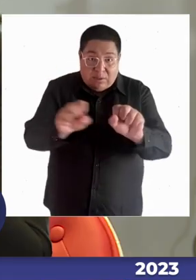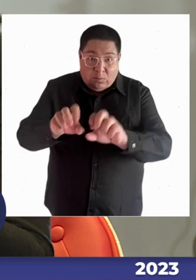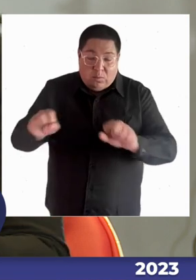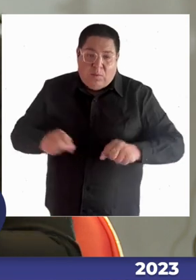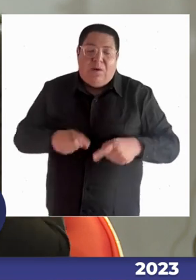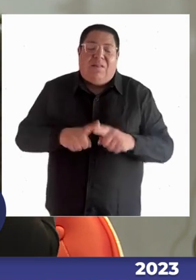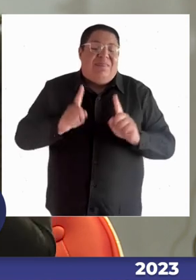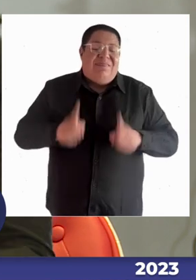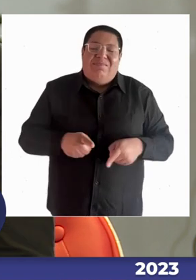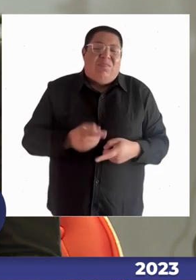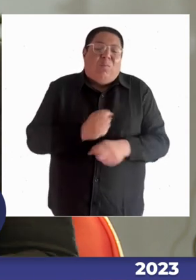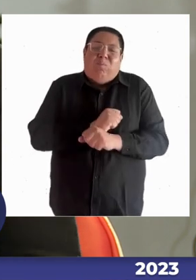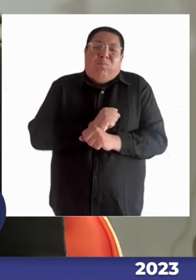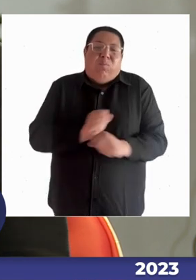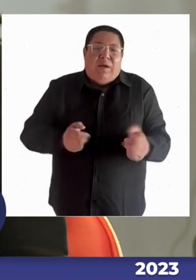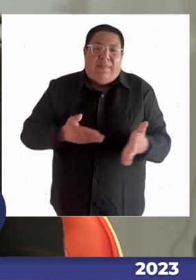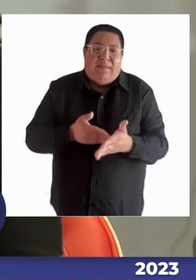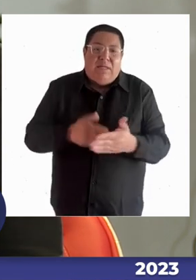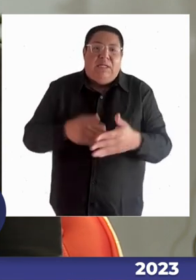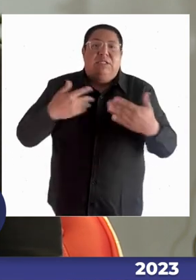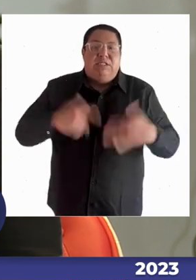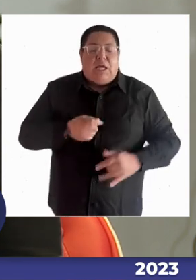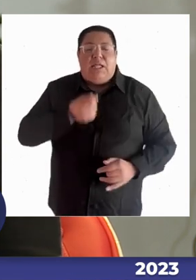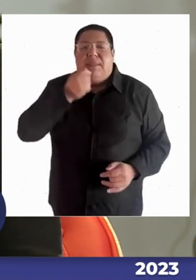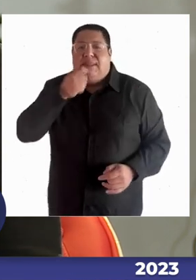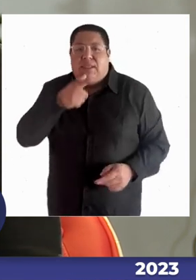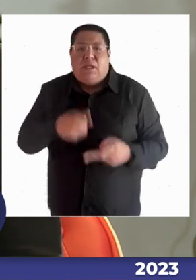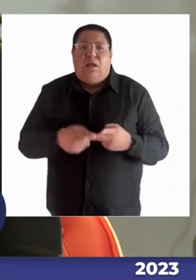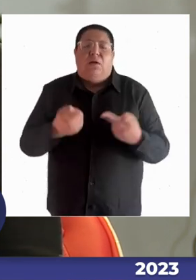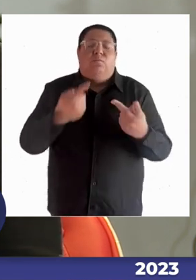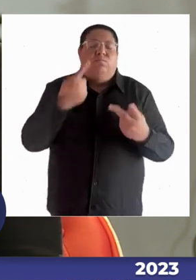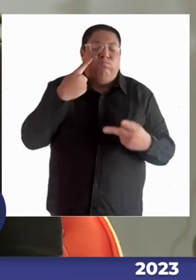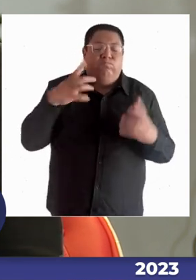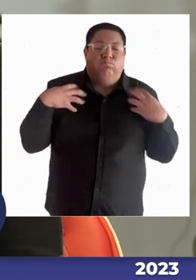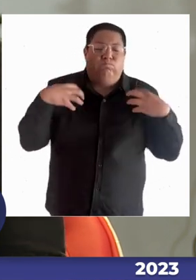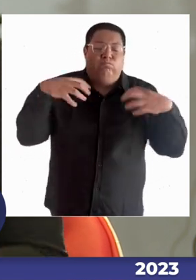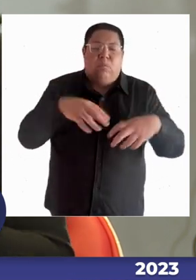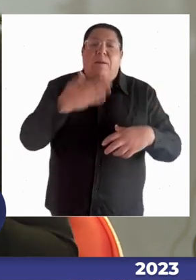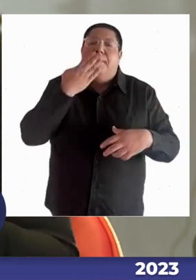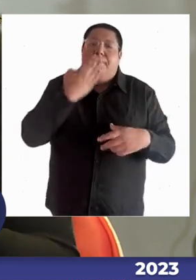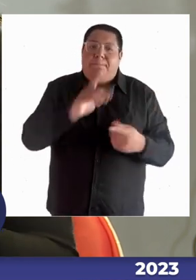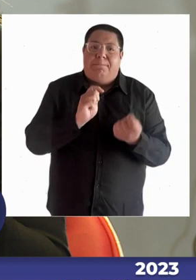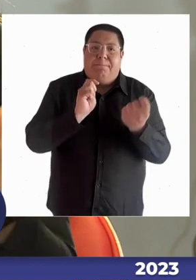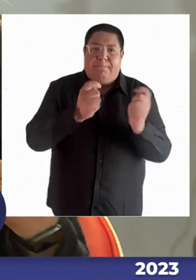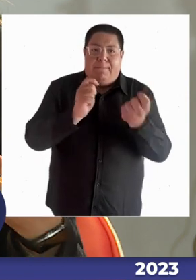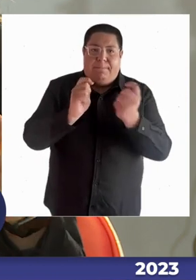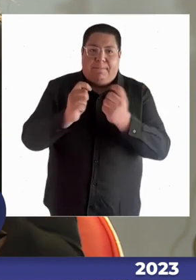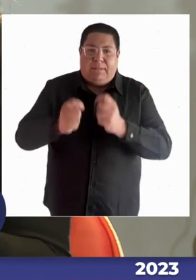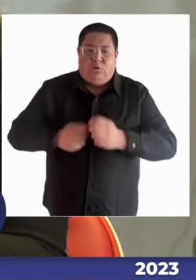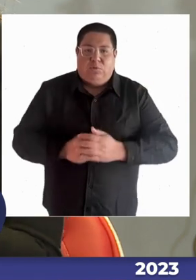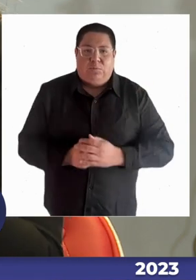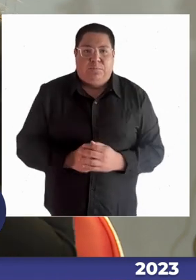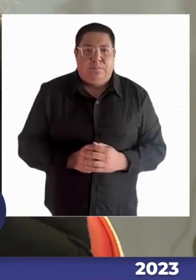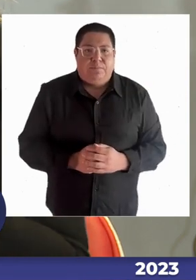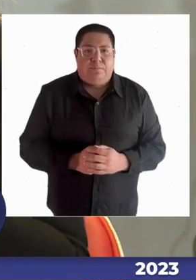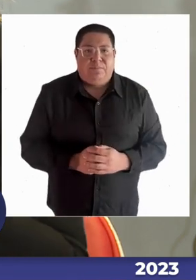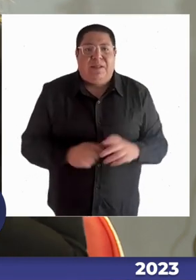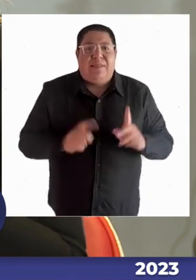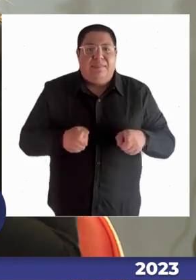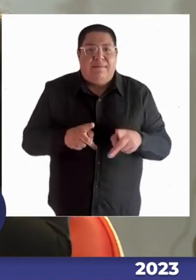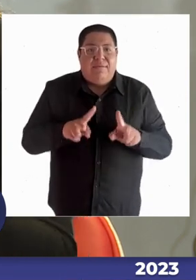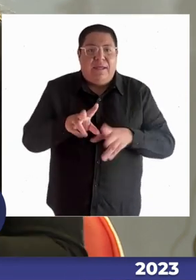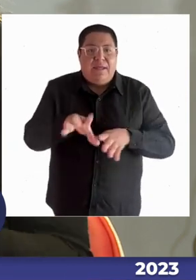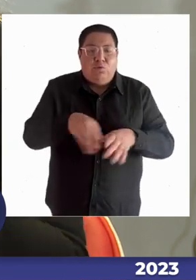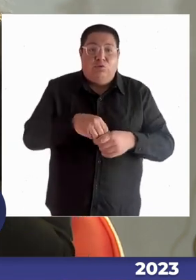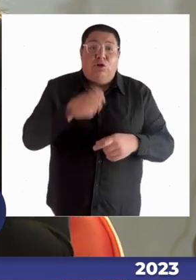por lo tanto, los denunciamos, nos hacemos parte y buscamos que eso mejore y que sea efectivamente un espacio de inclusión. No solamente en el acceso,